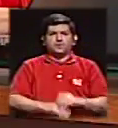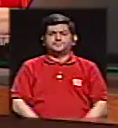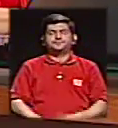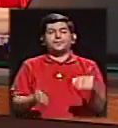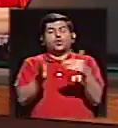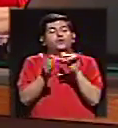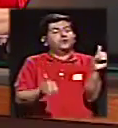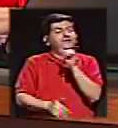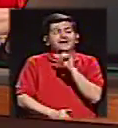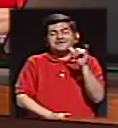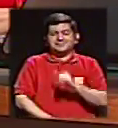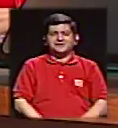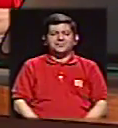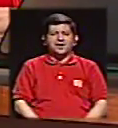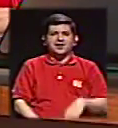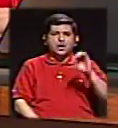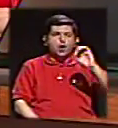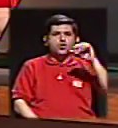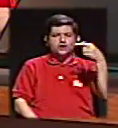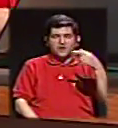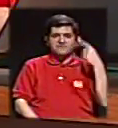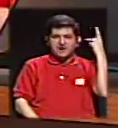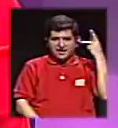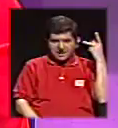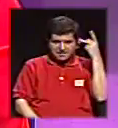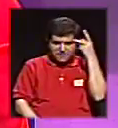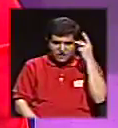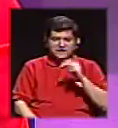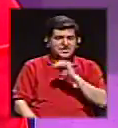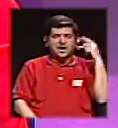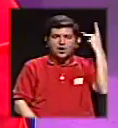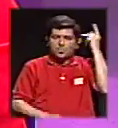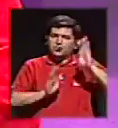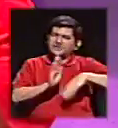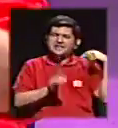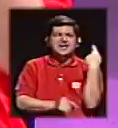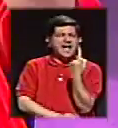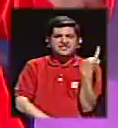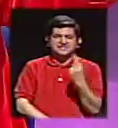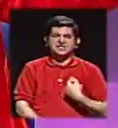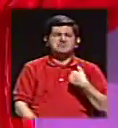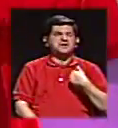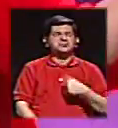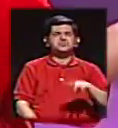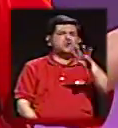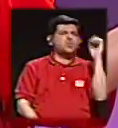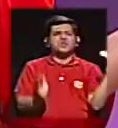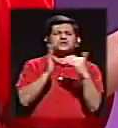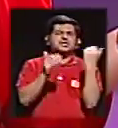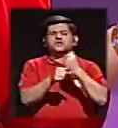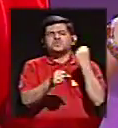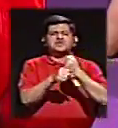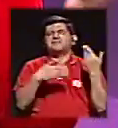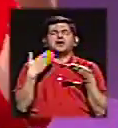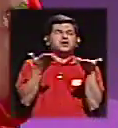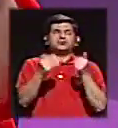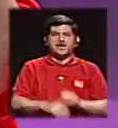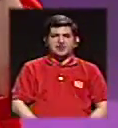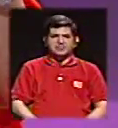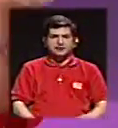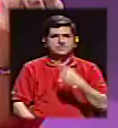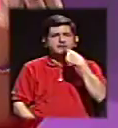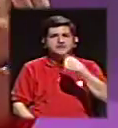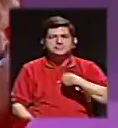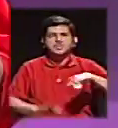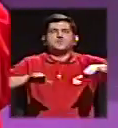otra vez volvemos a lo mismo. sea, Otto Guevara con la política o la politiquería de siempre. Voy a crear 400 mil empleos. Señor,